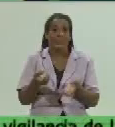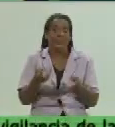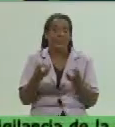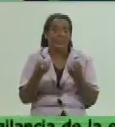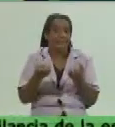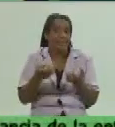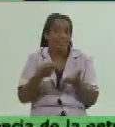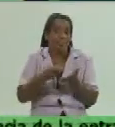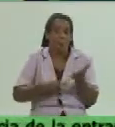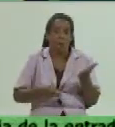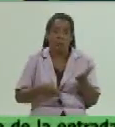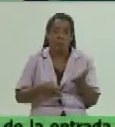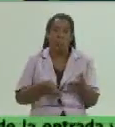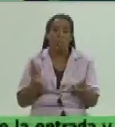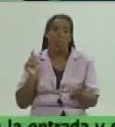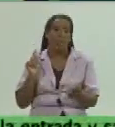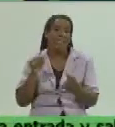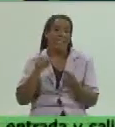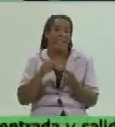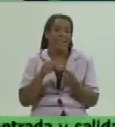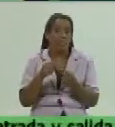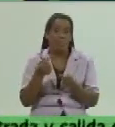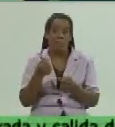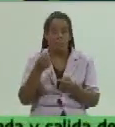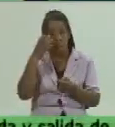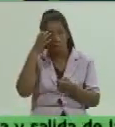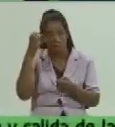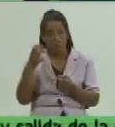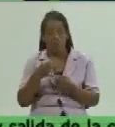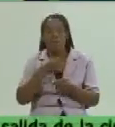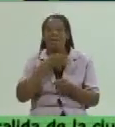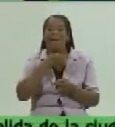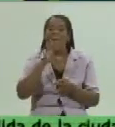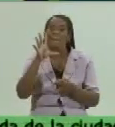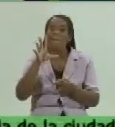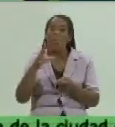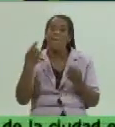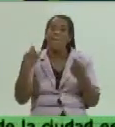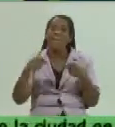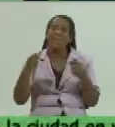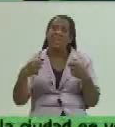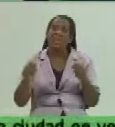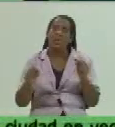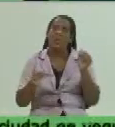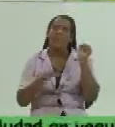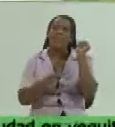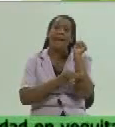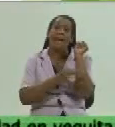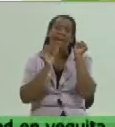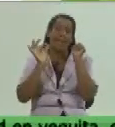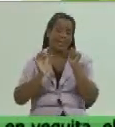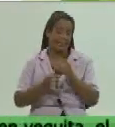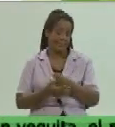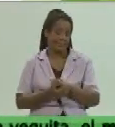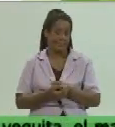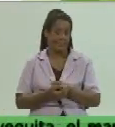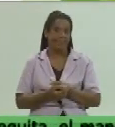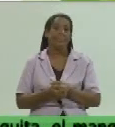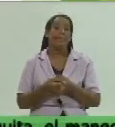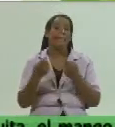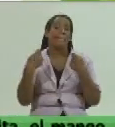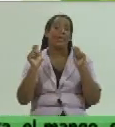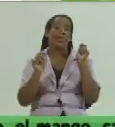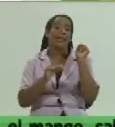ellos hagan el aporte directo al presupuesto del estado por ejemplo los vendedores de carne ahí están los vendedores de carne y están los